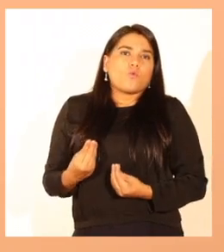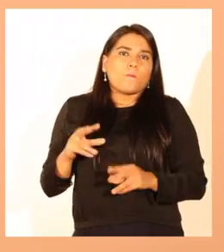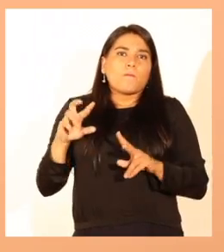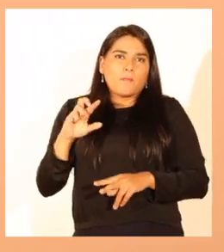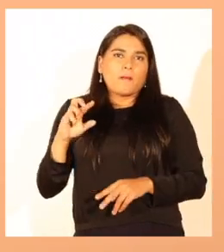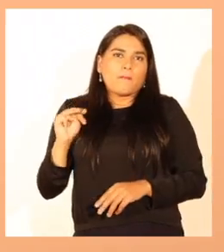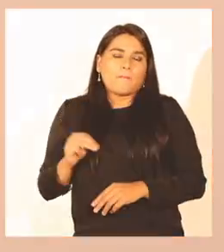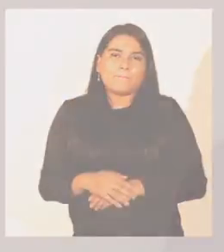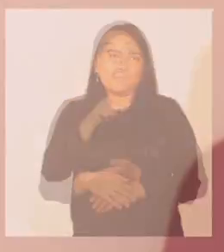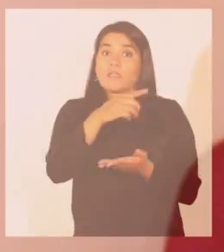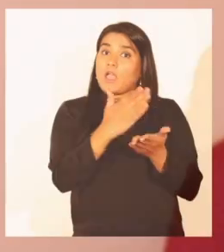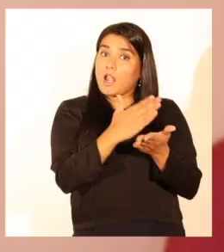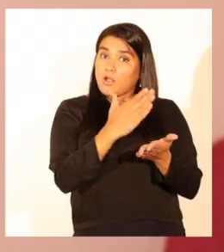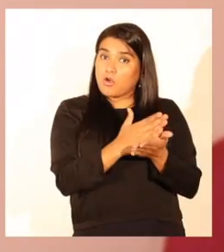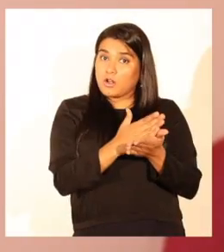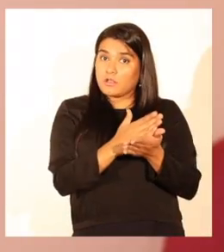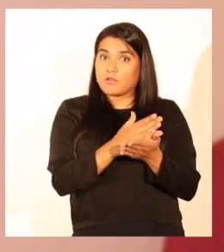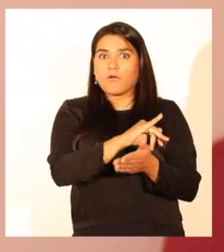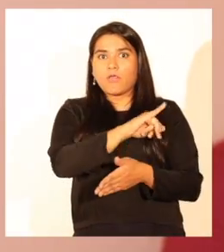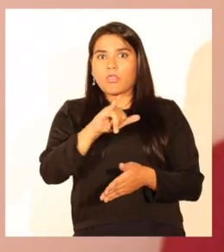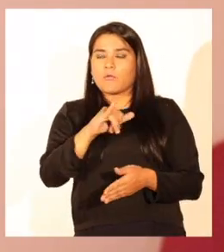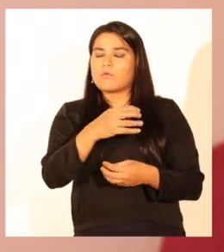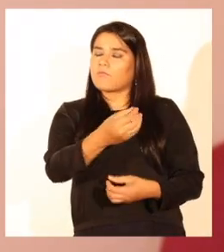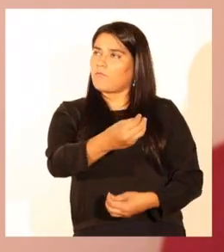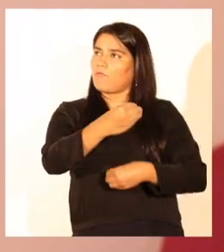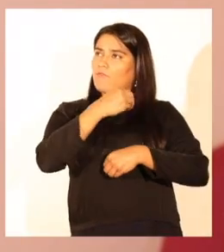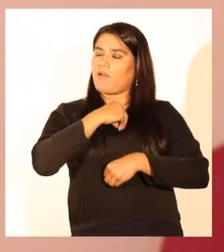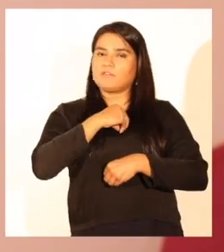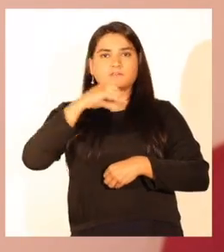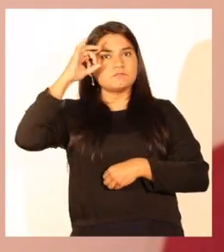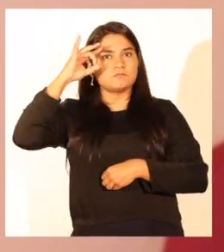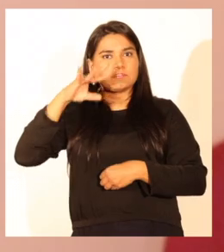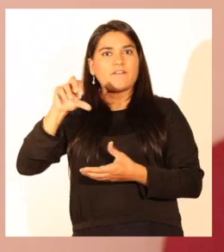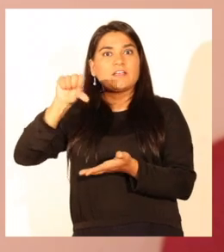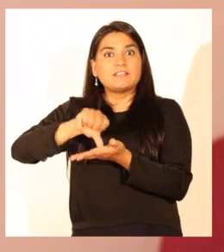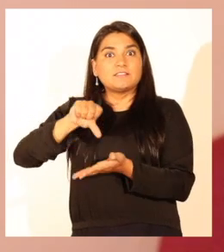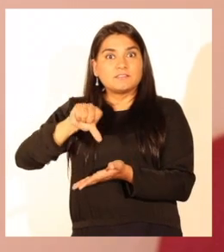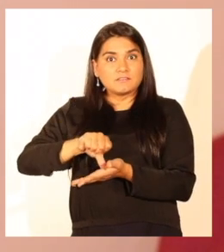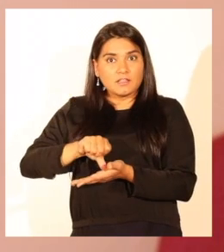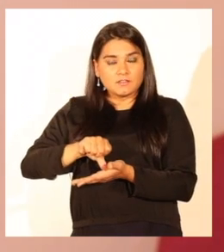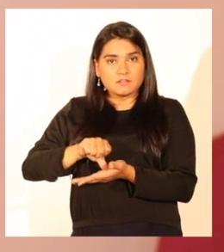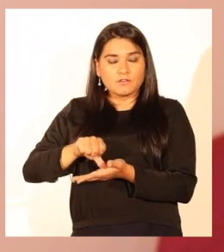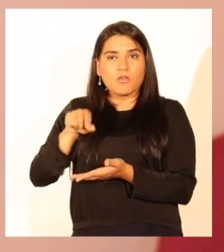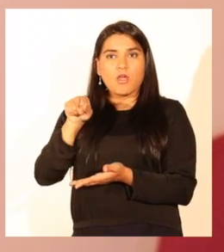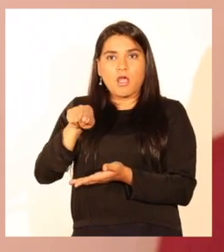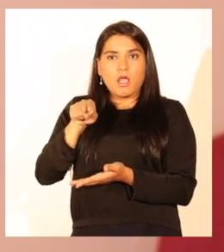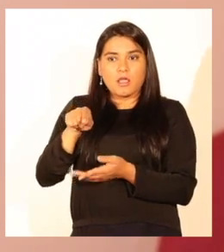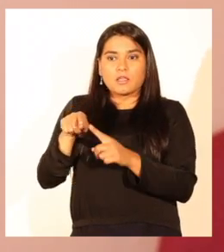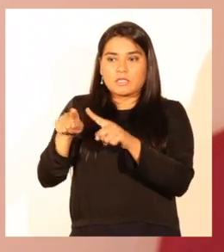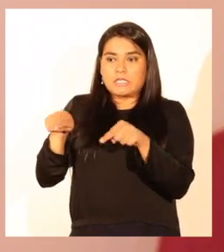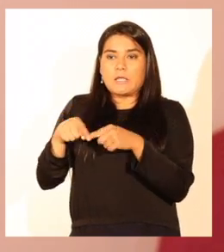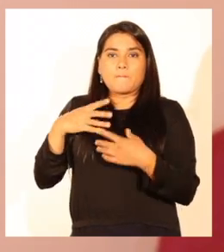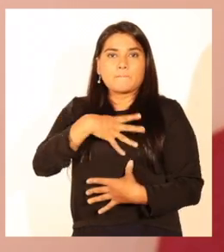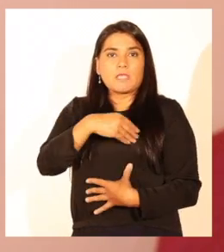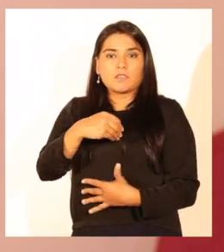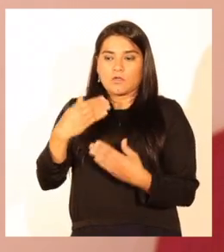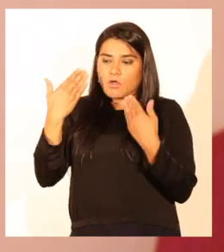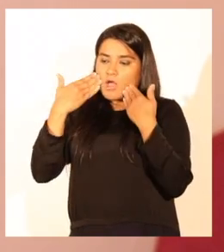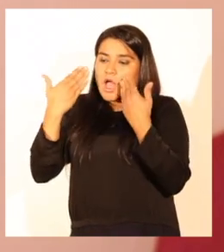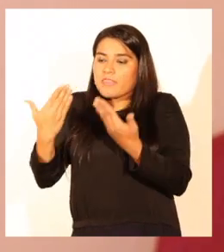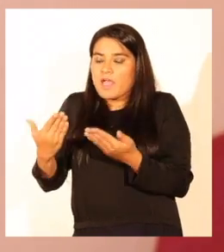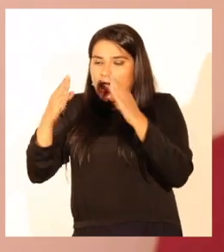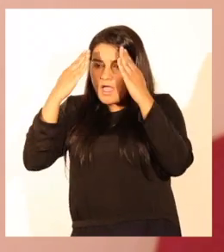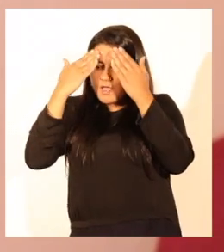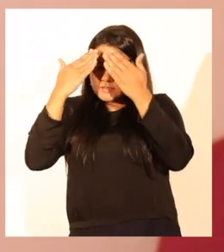esperanza para los papás. A través del colegio después supe que se abrió el Centro TEA donde a mi hijo le dan